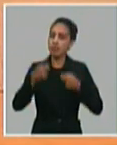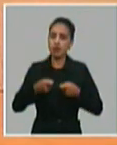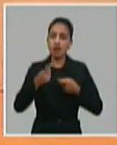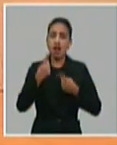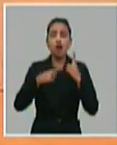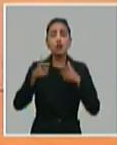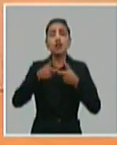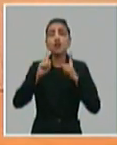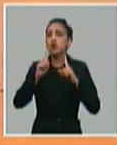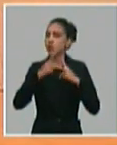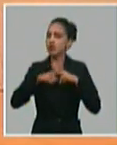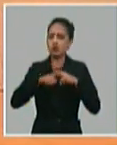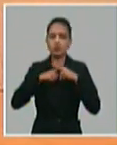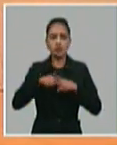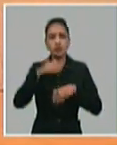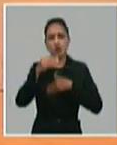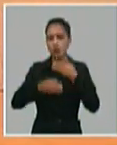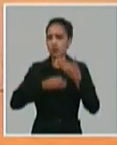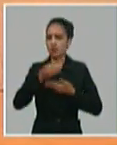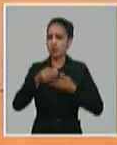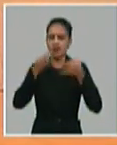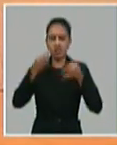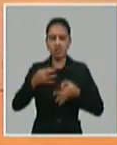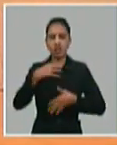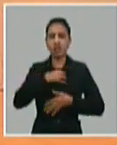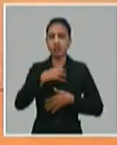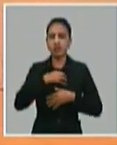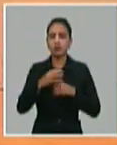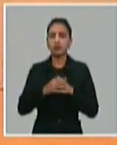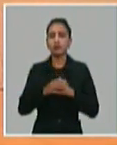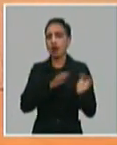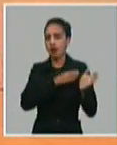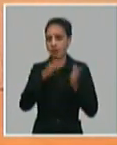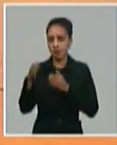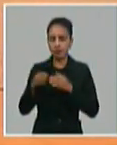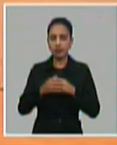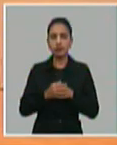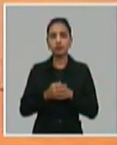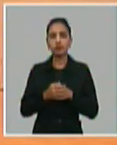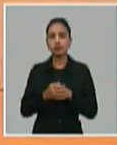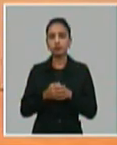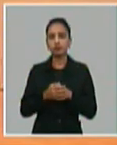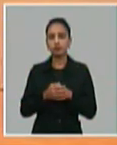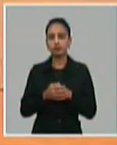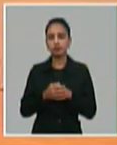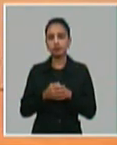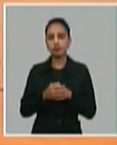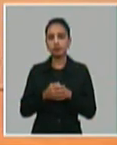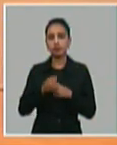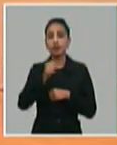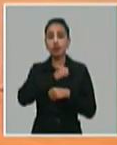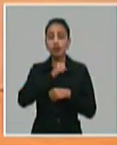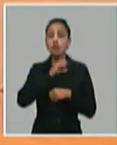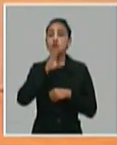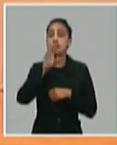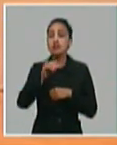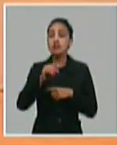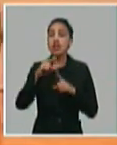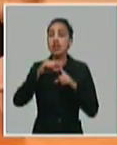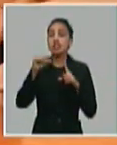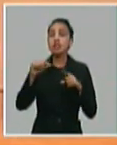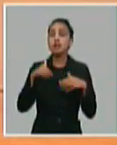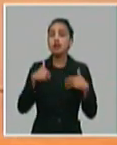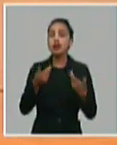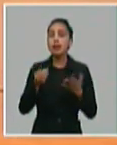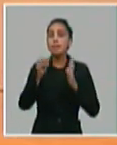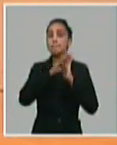resuelven los problemas que tenemos. Por otra parte, queremos insistir en el tema de